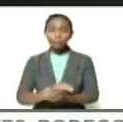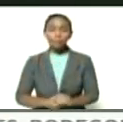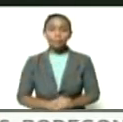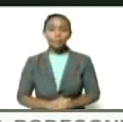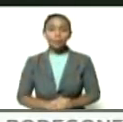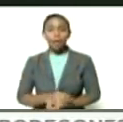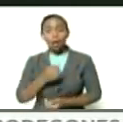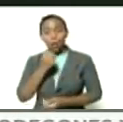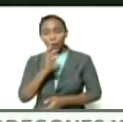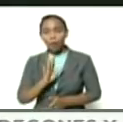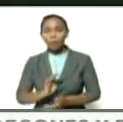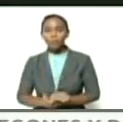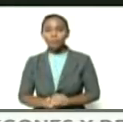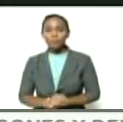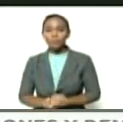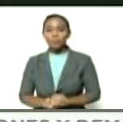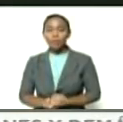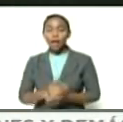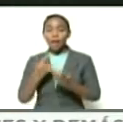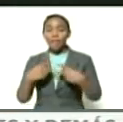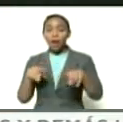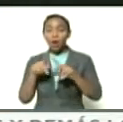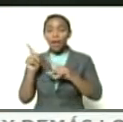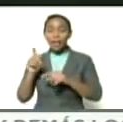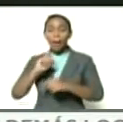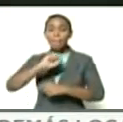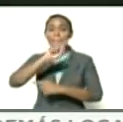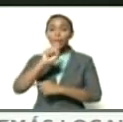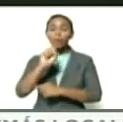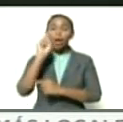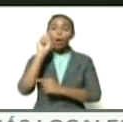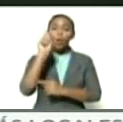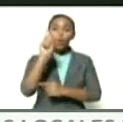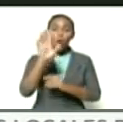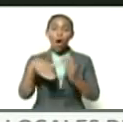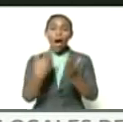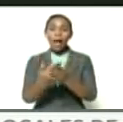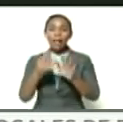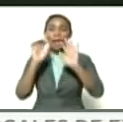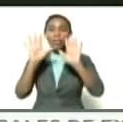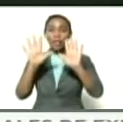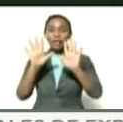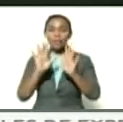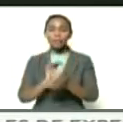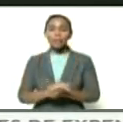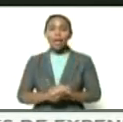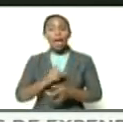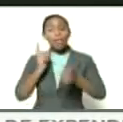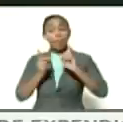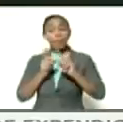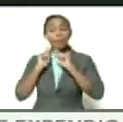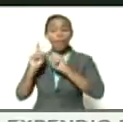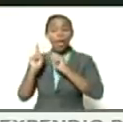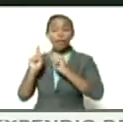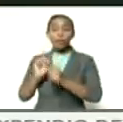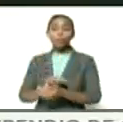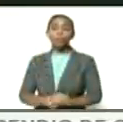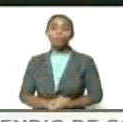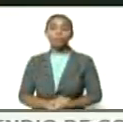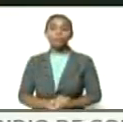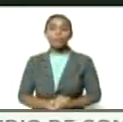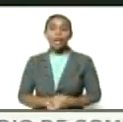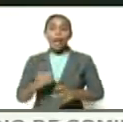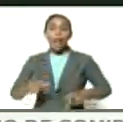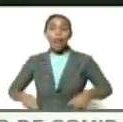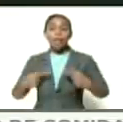bueno vamos a valorar esta pregunta del 1 al 10 depende de esto la